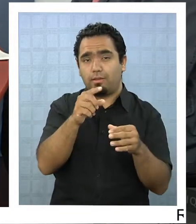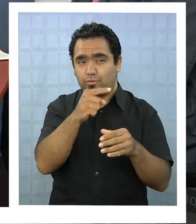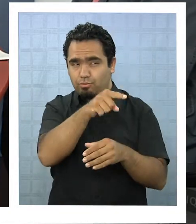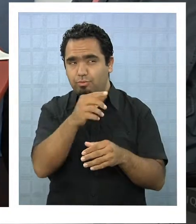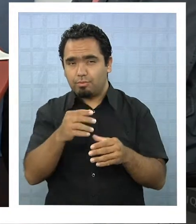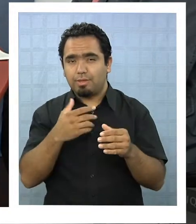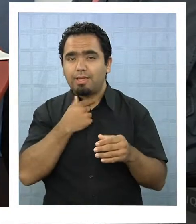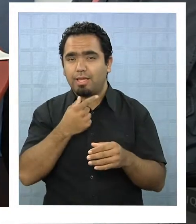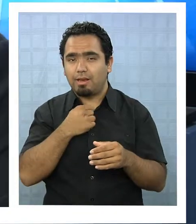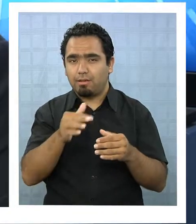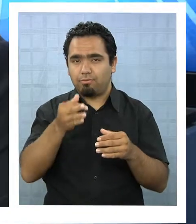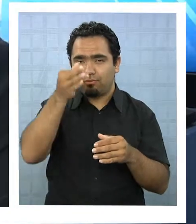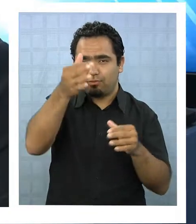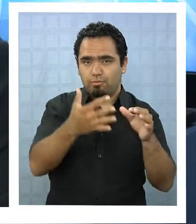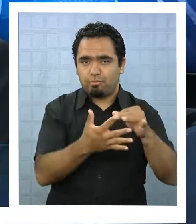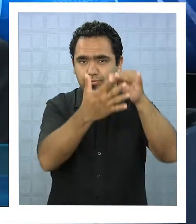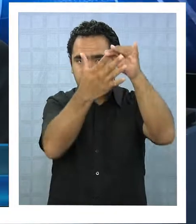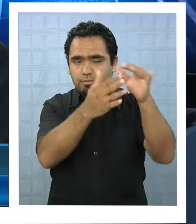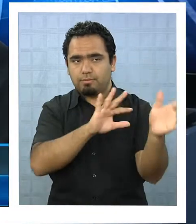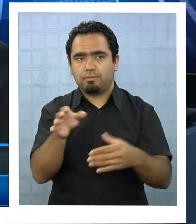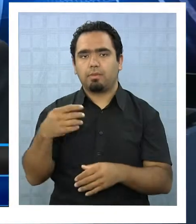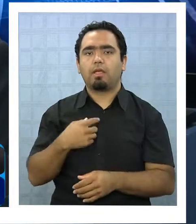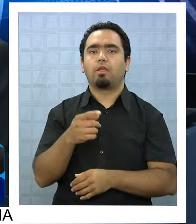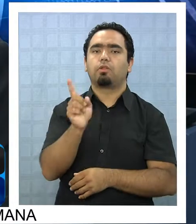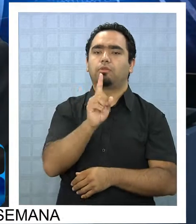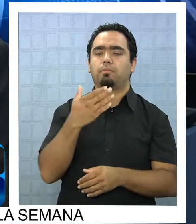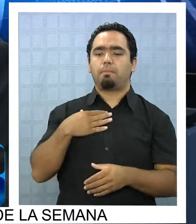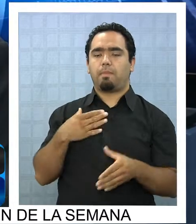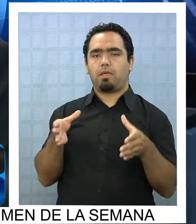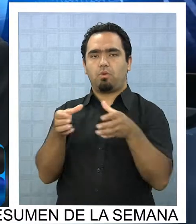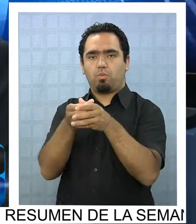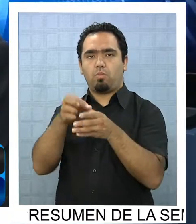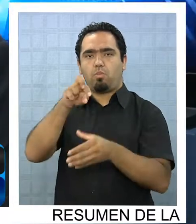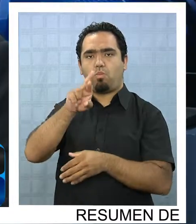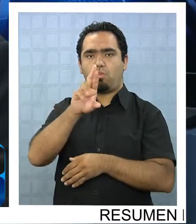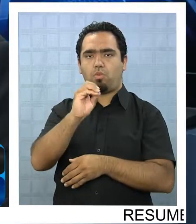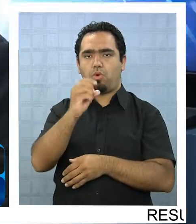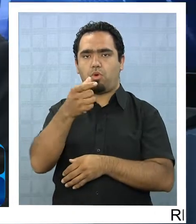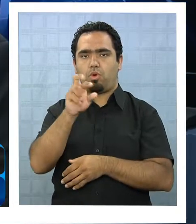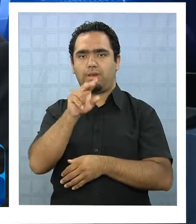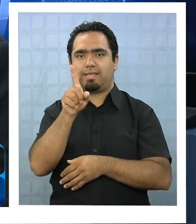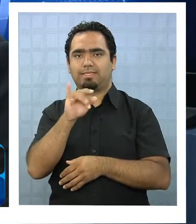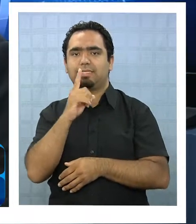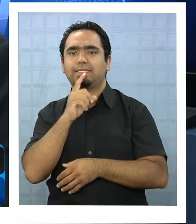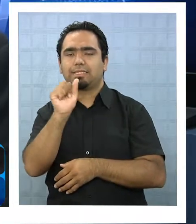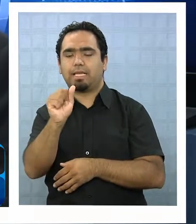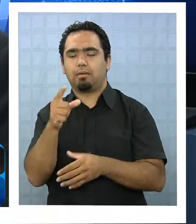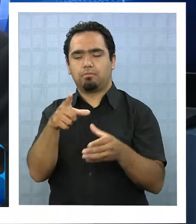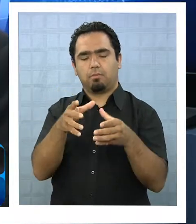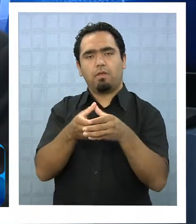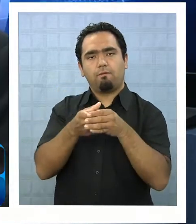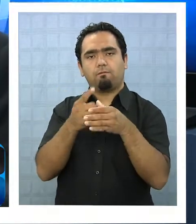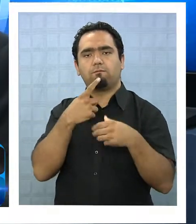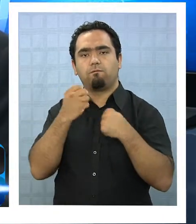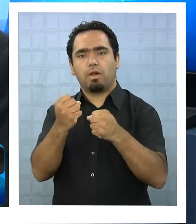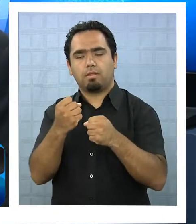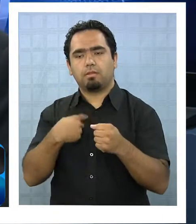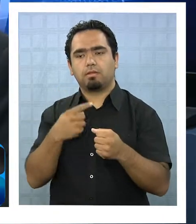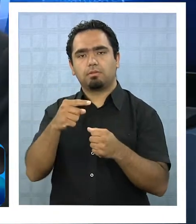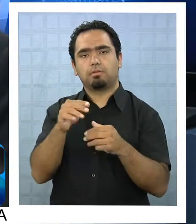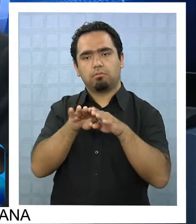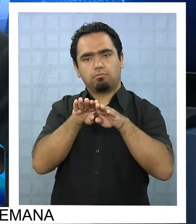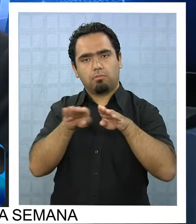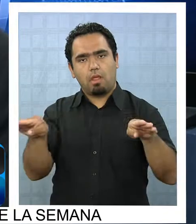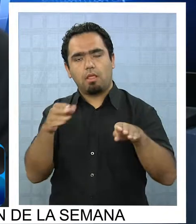para allá el tema yo soy parte de un colectivo que se llama el Partido Progresista el Partido Progresista tiene que fortalecerse deliberar y llegar a un acuerdo